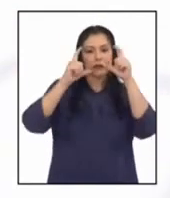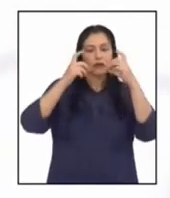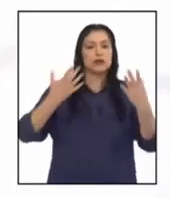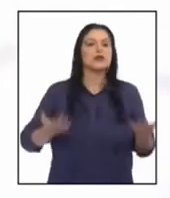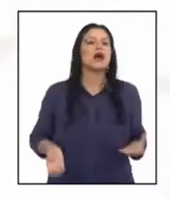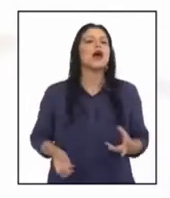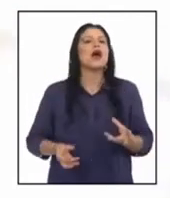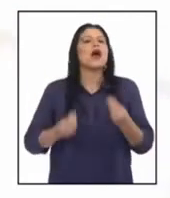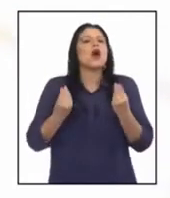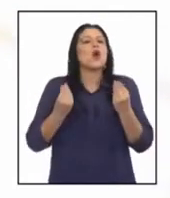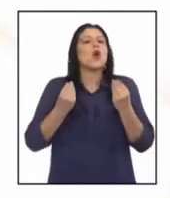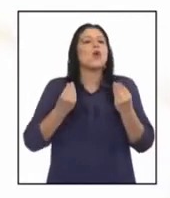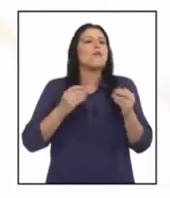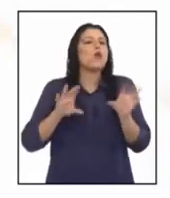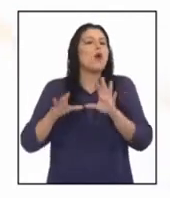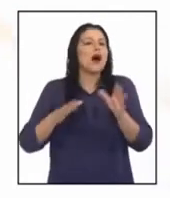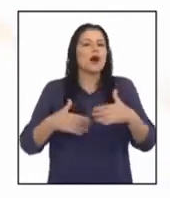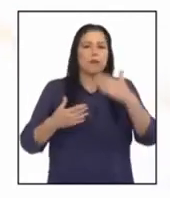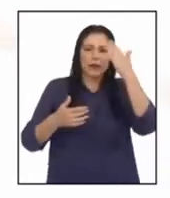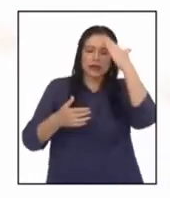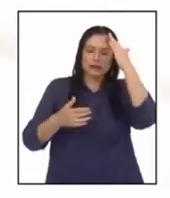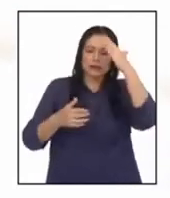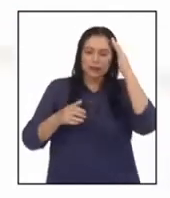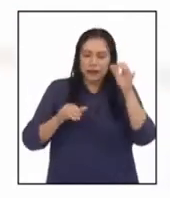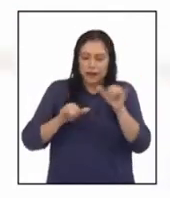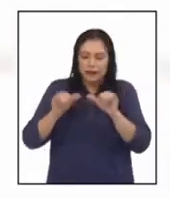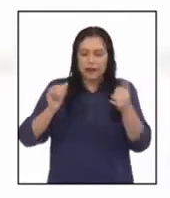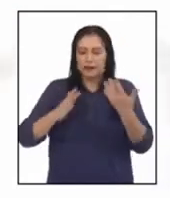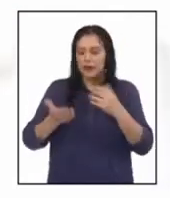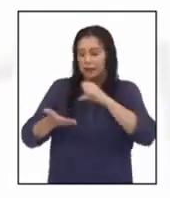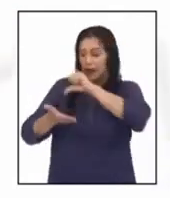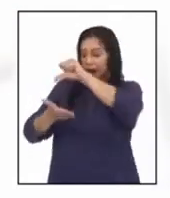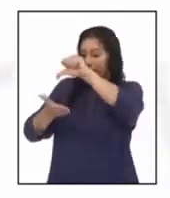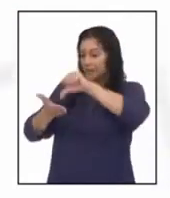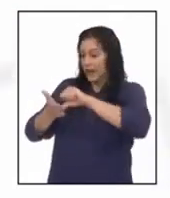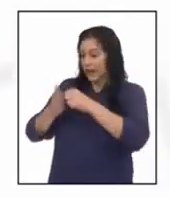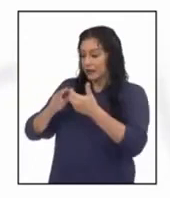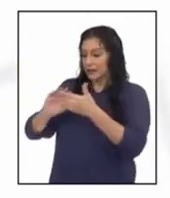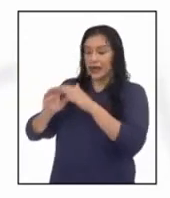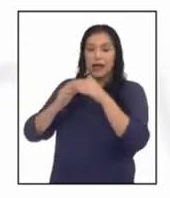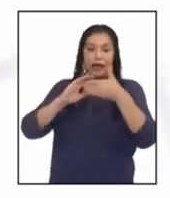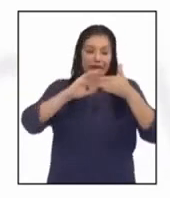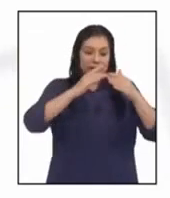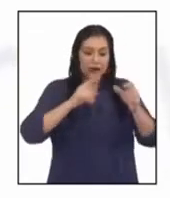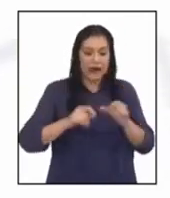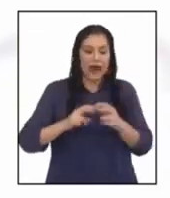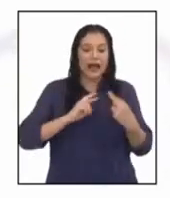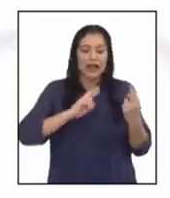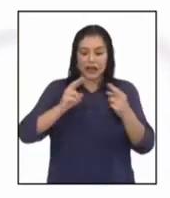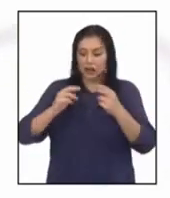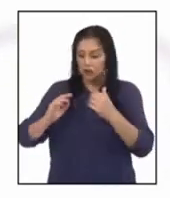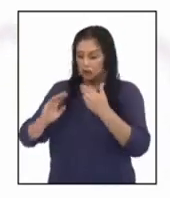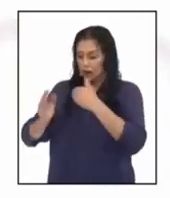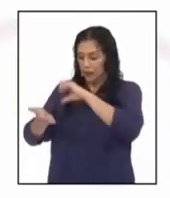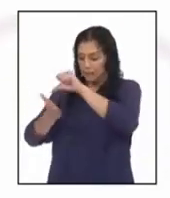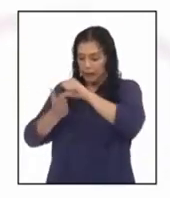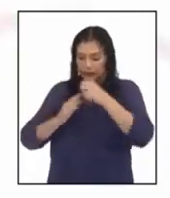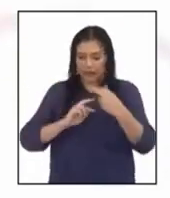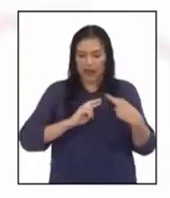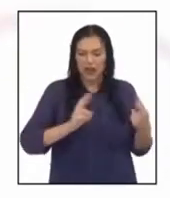¿Cómo hago para calcular la distancia de la plaza del centro poblado de Huangalá al río Chira?